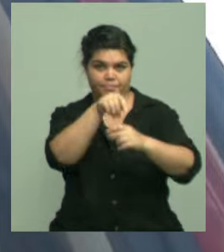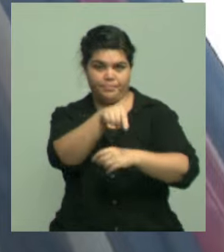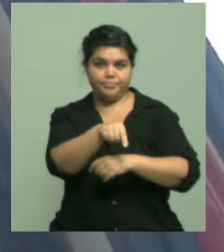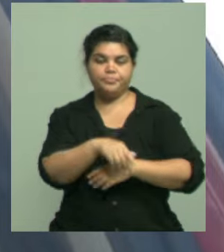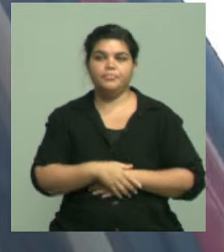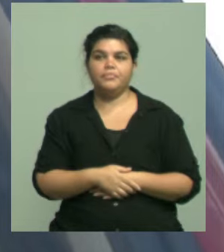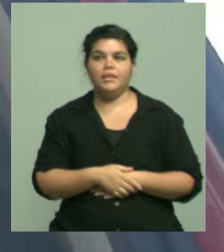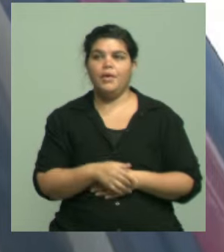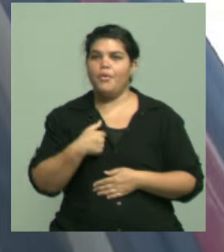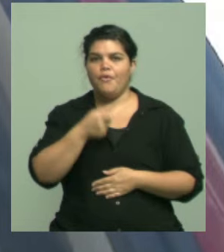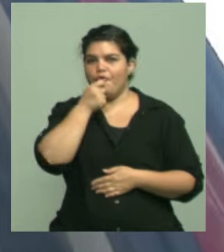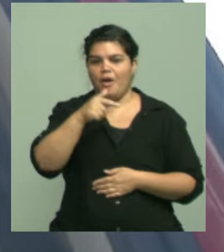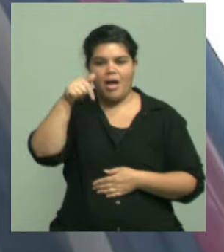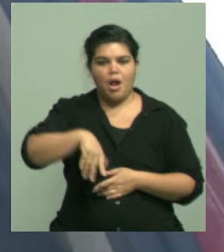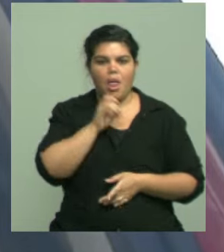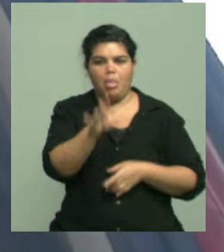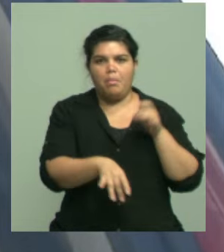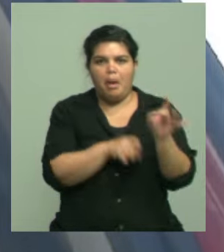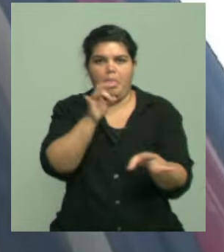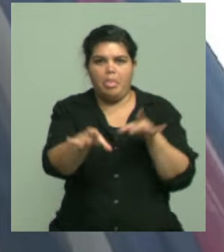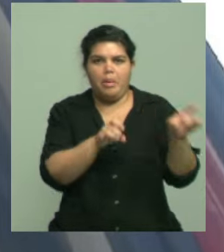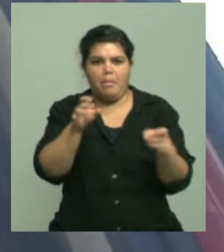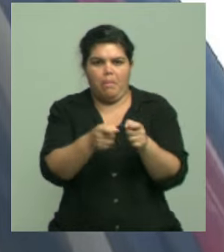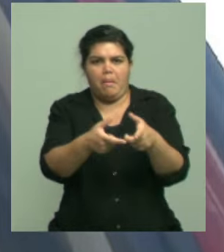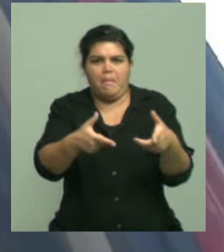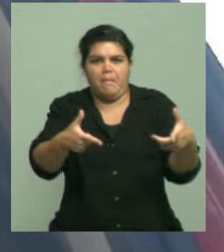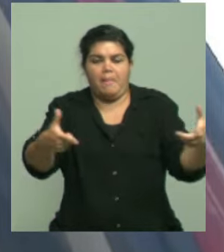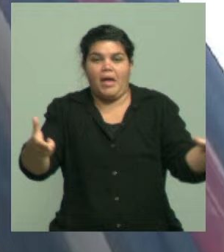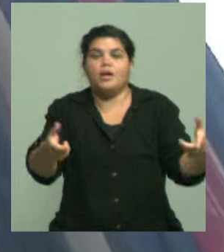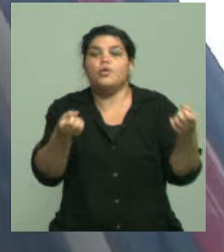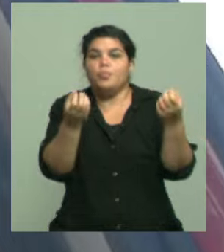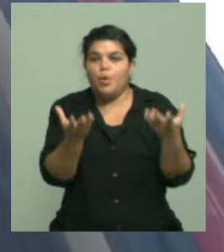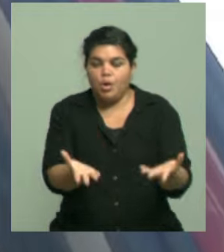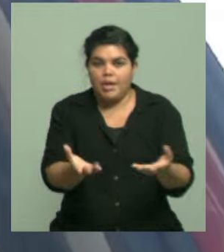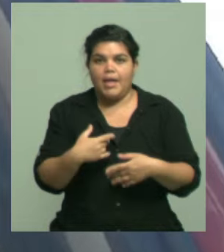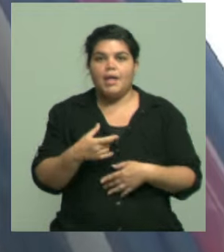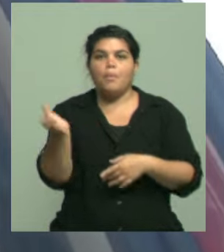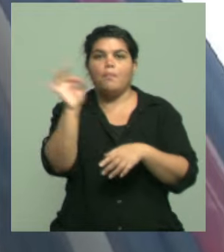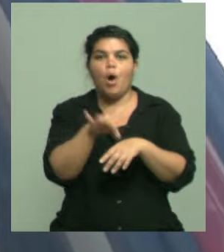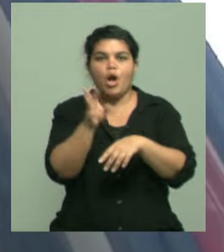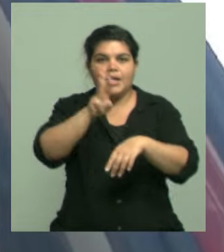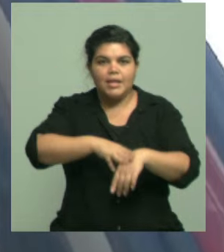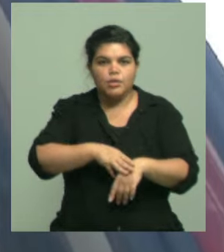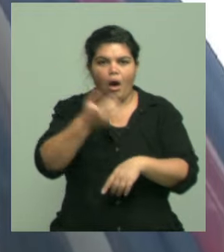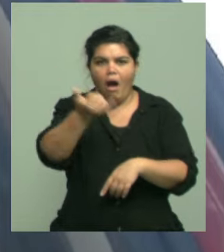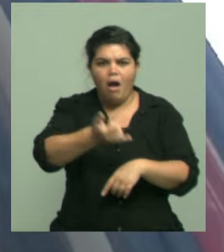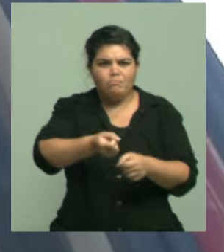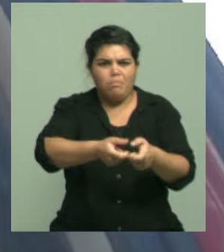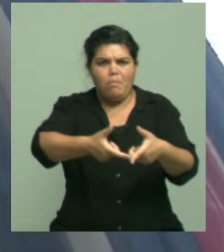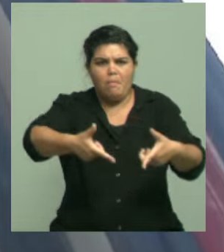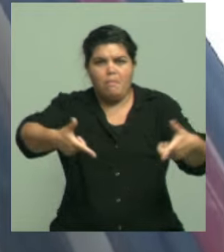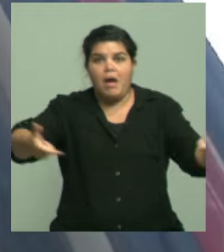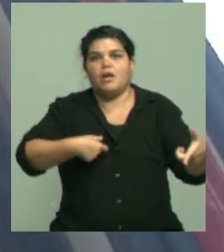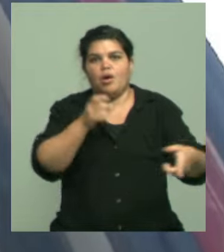contagio ahora, que es lo que no había pasado antes, debido a que hay una proliferación importante de estos mosquitos en todo el territorio de la